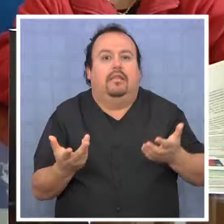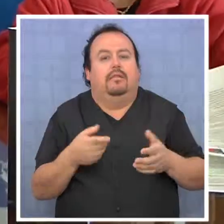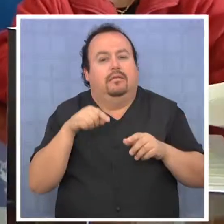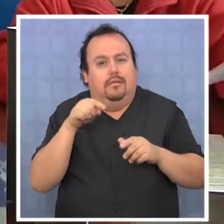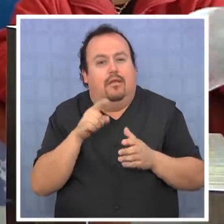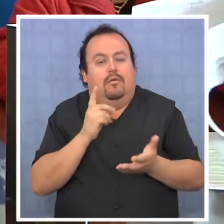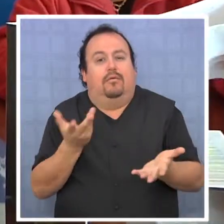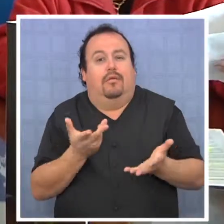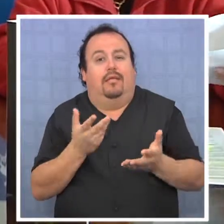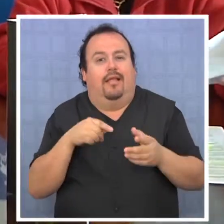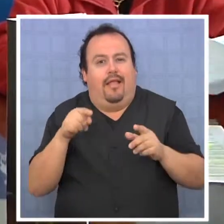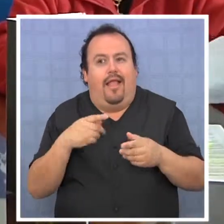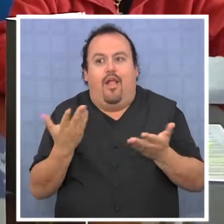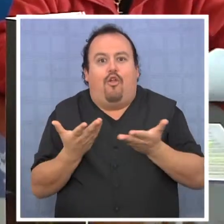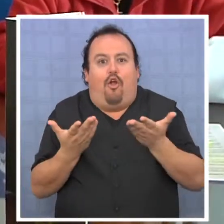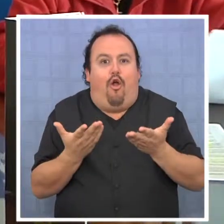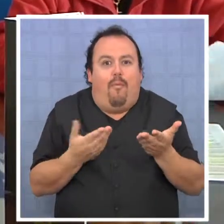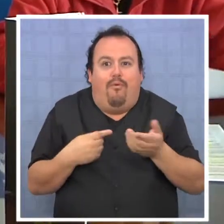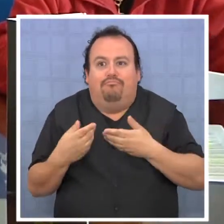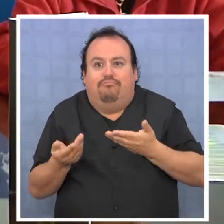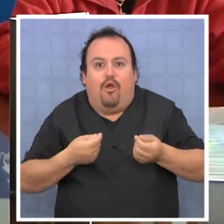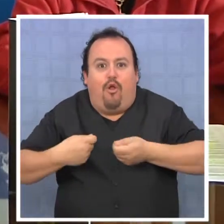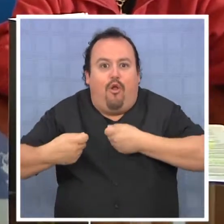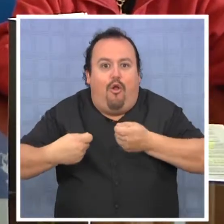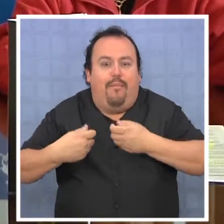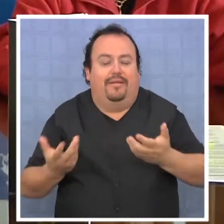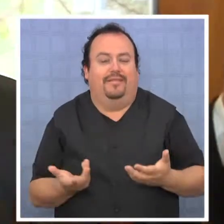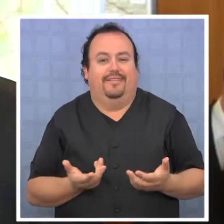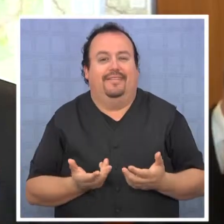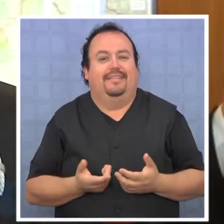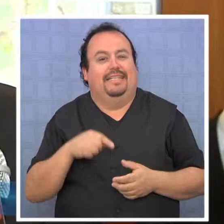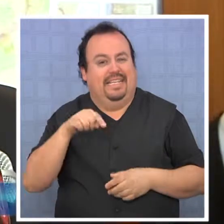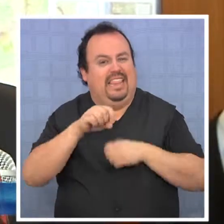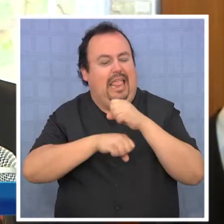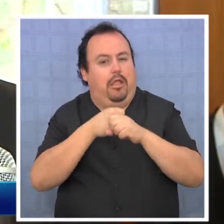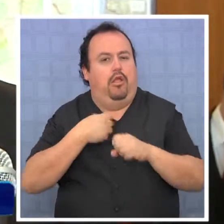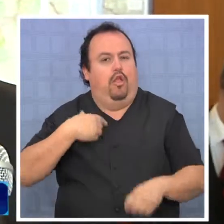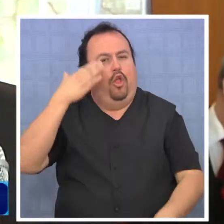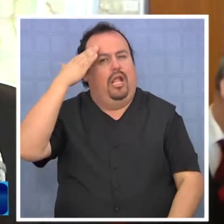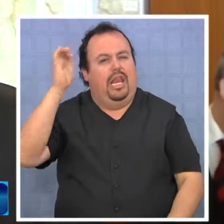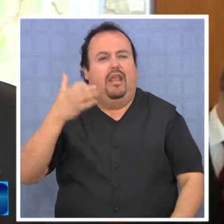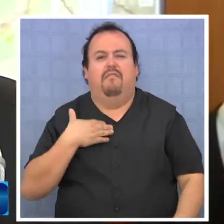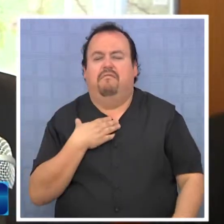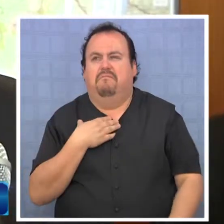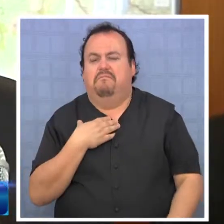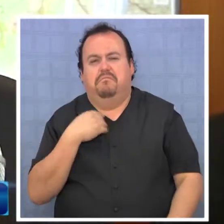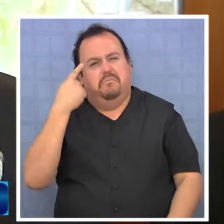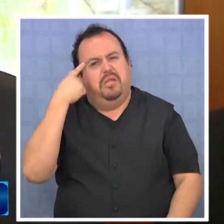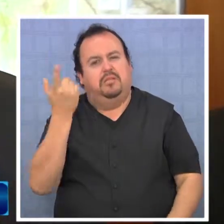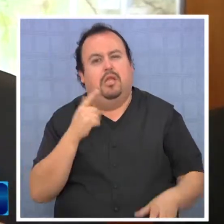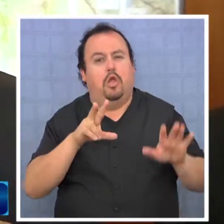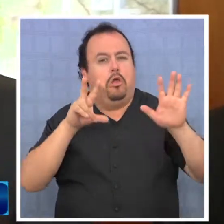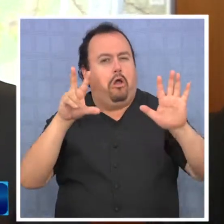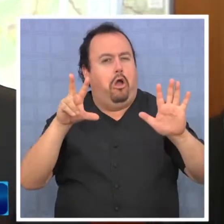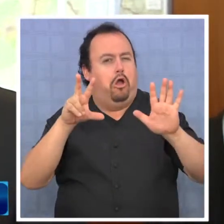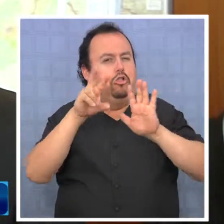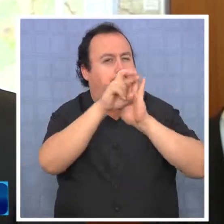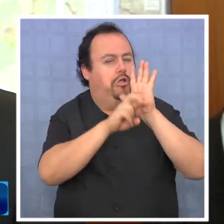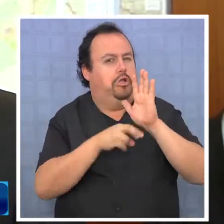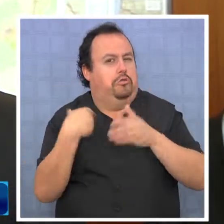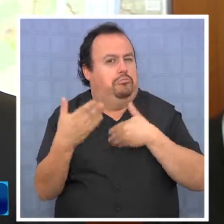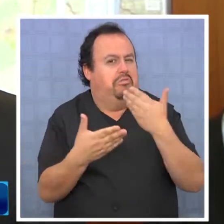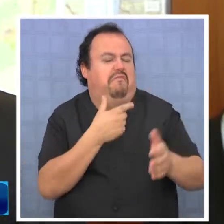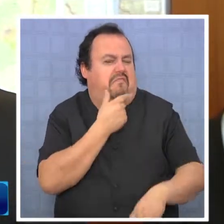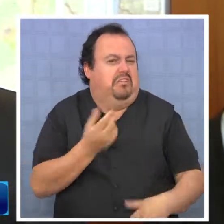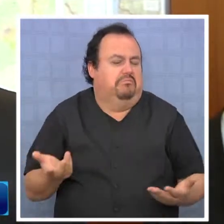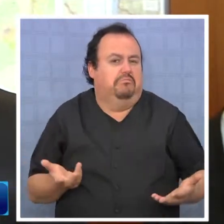oportunidad, la herramienta que tienen. Este año nosotros creemos que podemos fácilmente presentar más de 8 proyectos